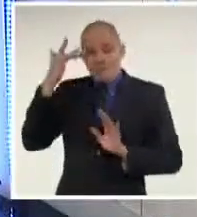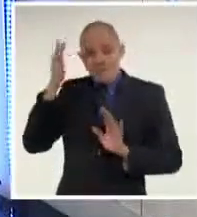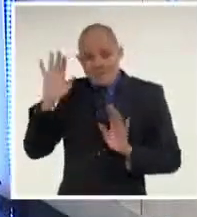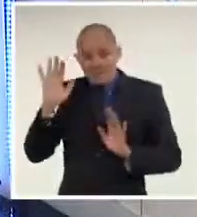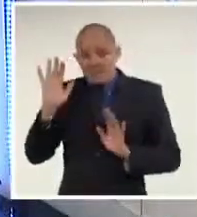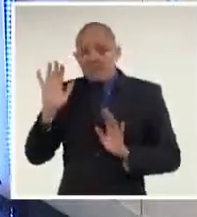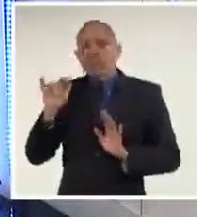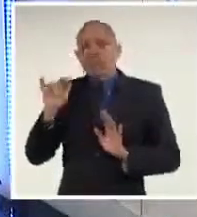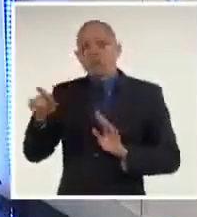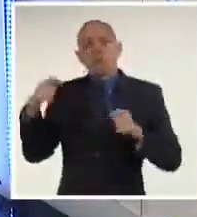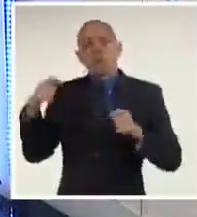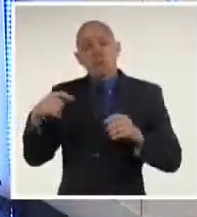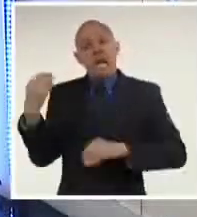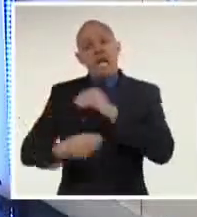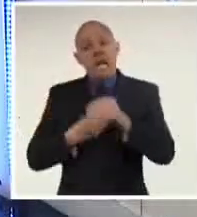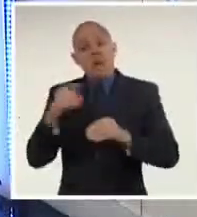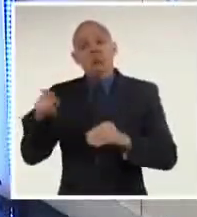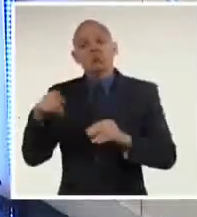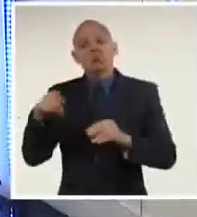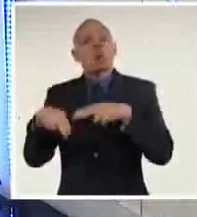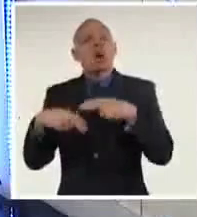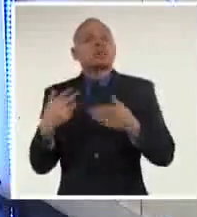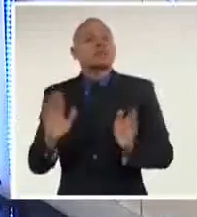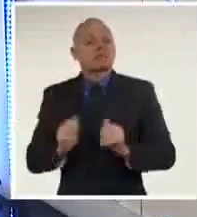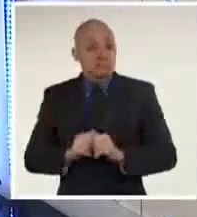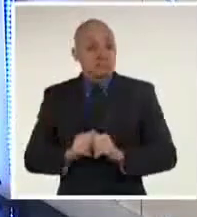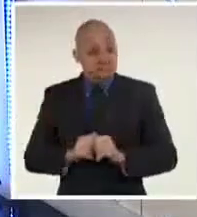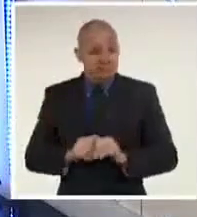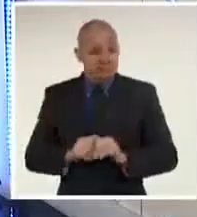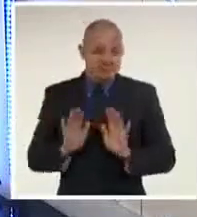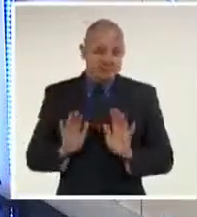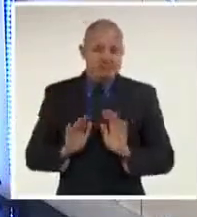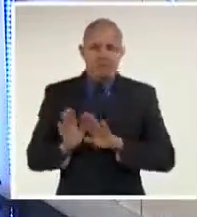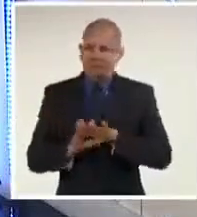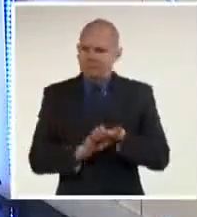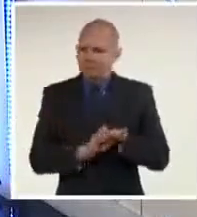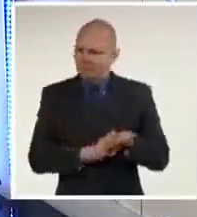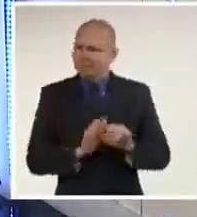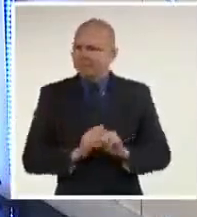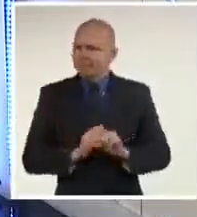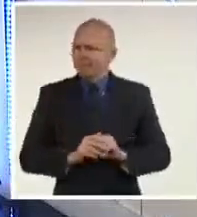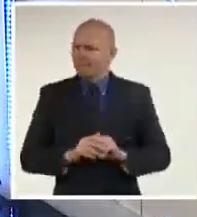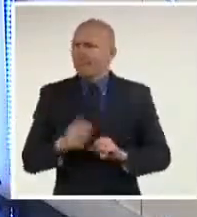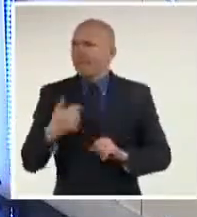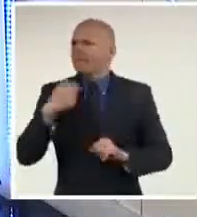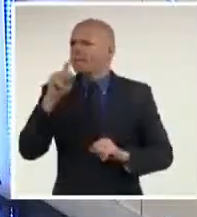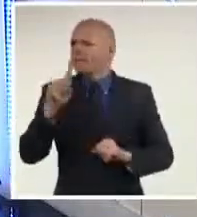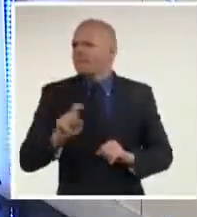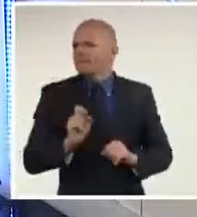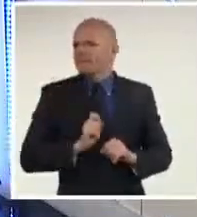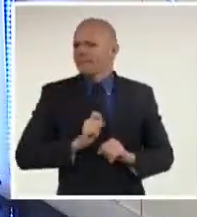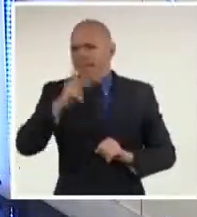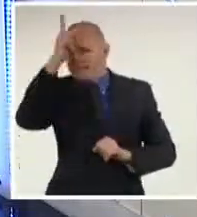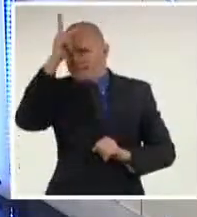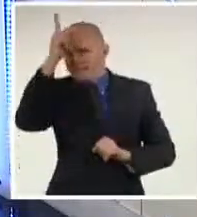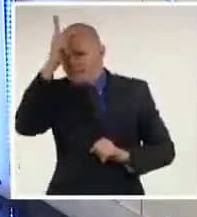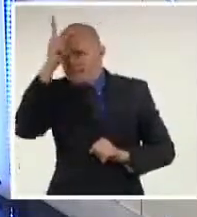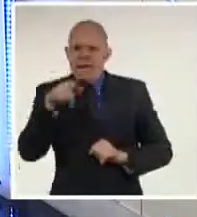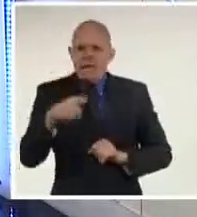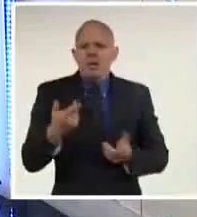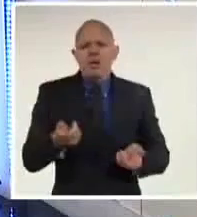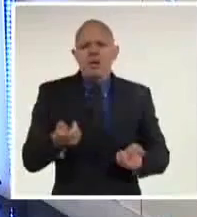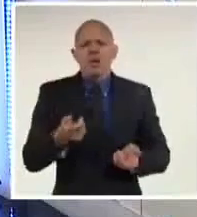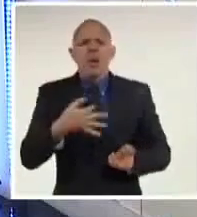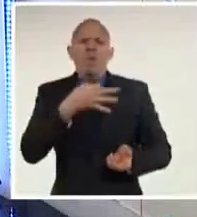vaya viendo dónde se va a meter. Es realmente algo diferente esta vez. Perú es un país pobre, pero